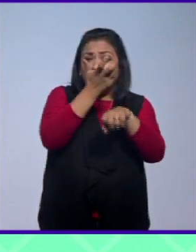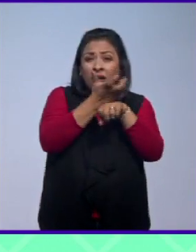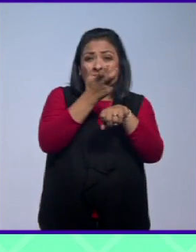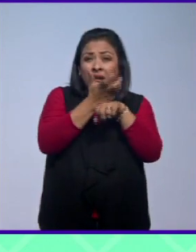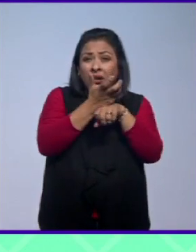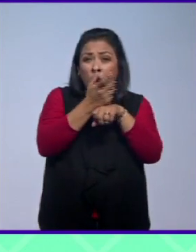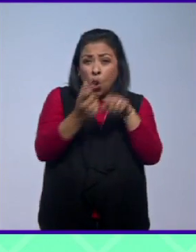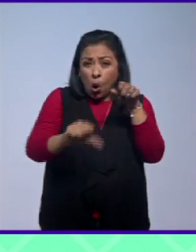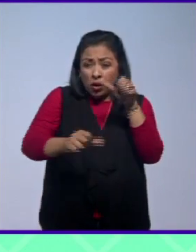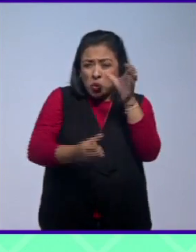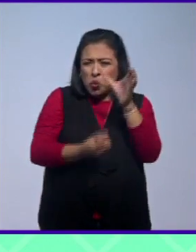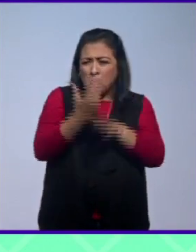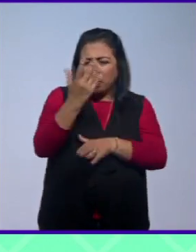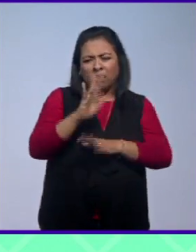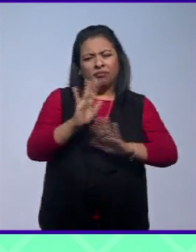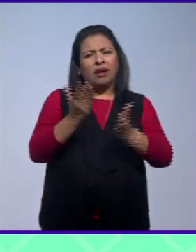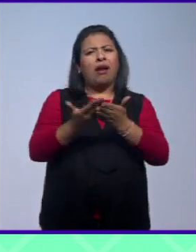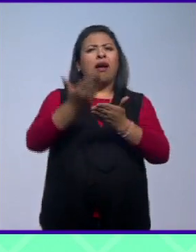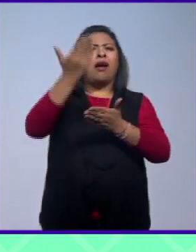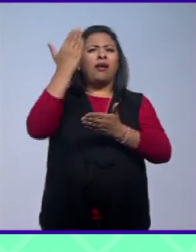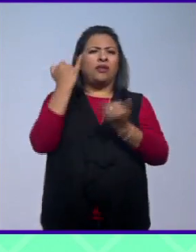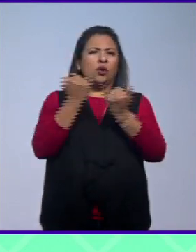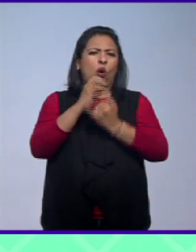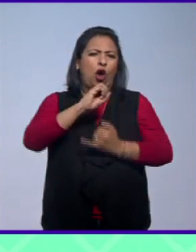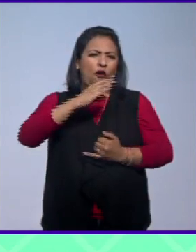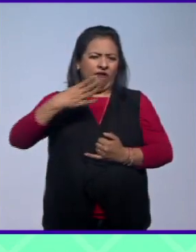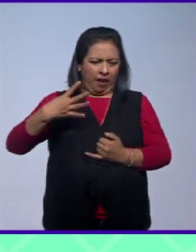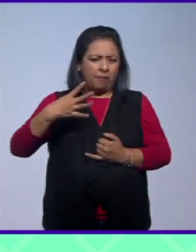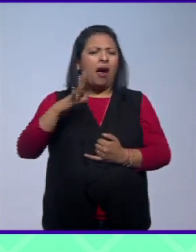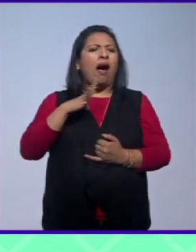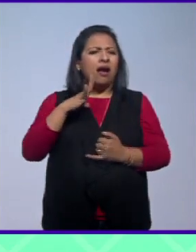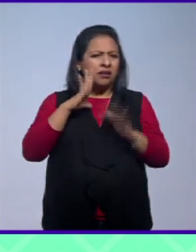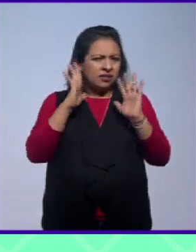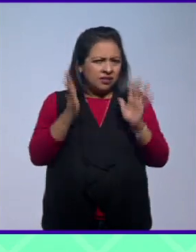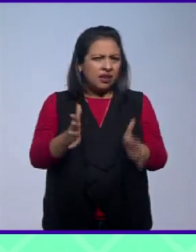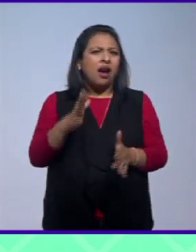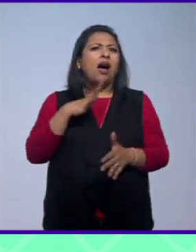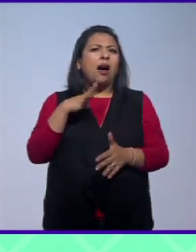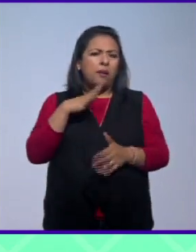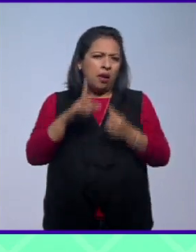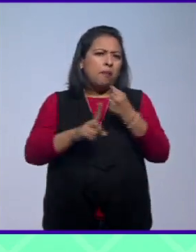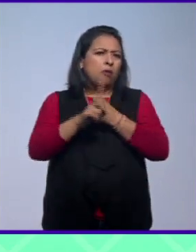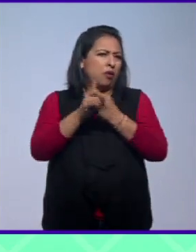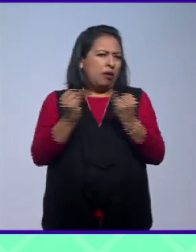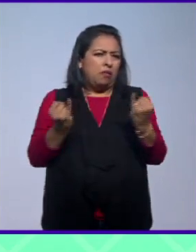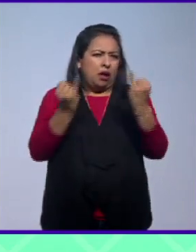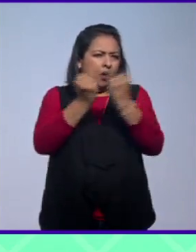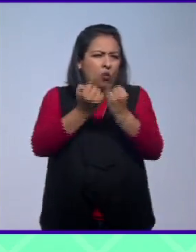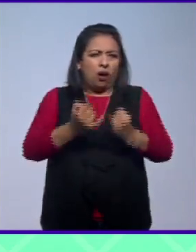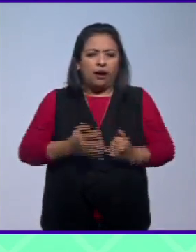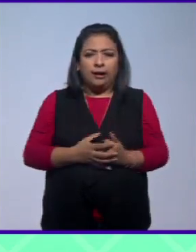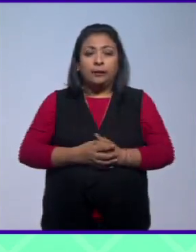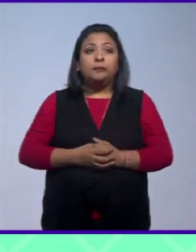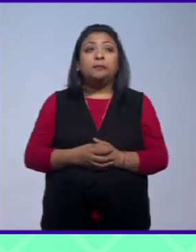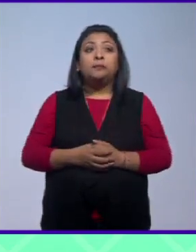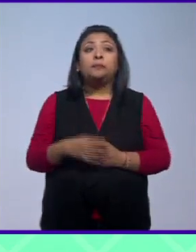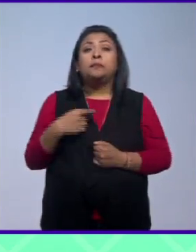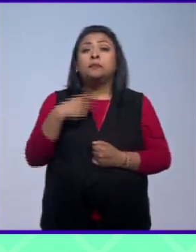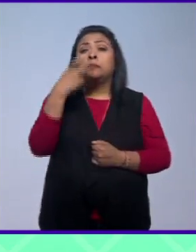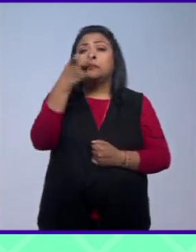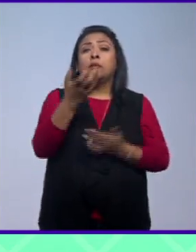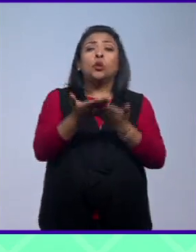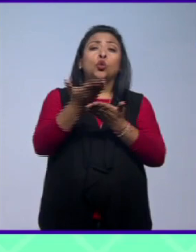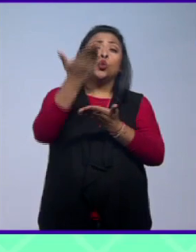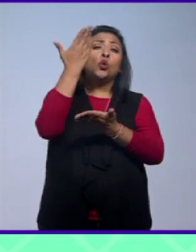no es nueva en la época de Barack Obama ya había levantado ámpulas esto tiene